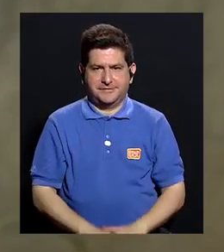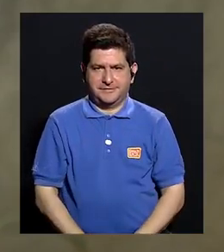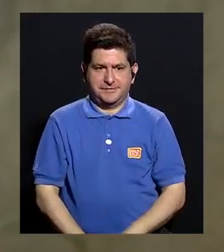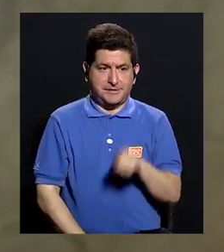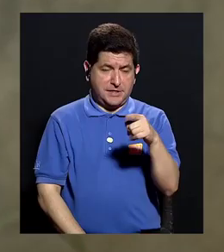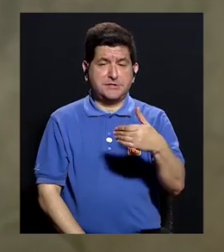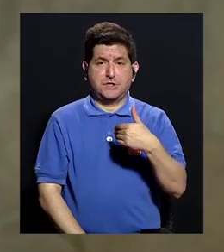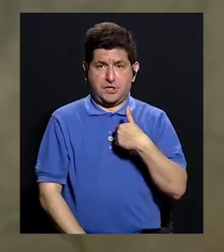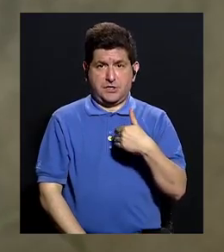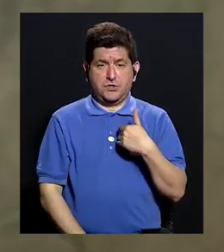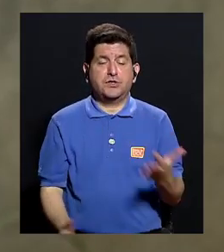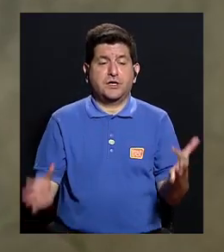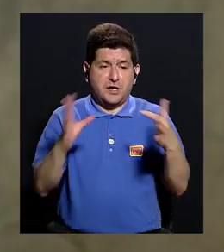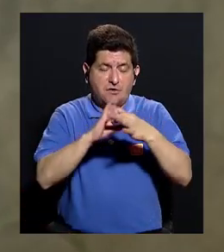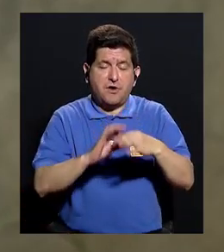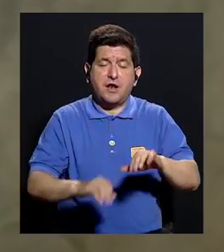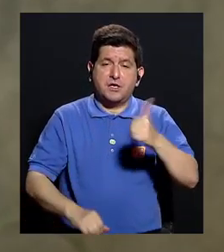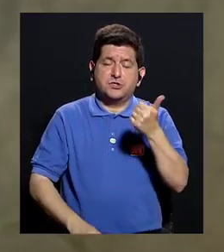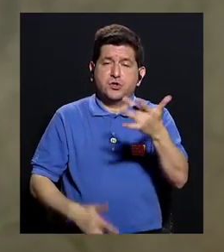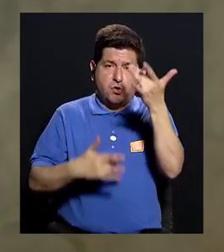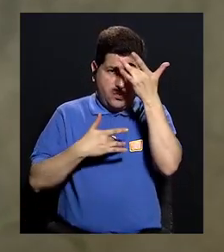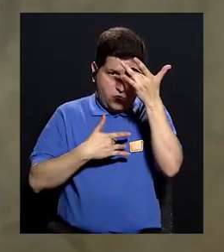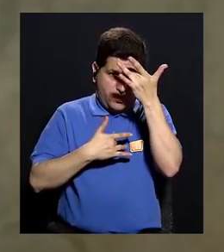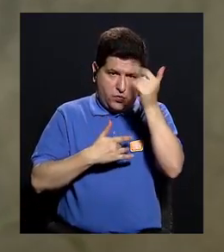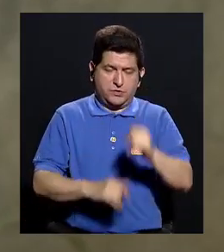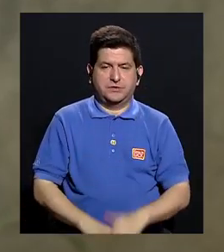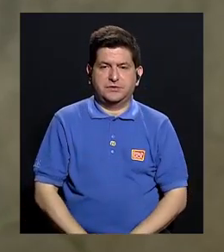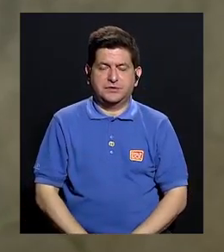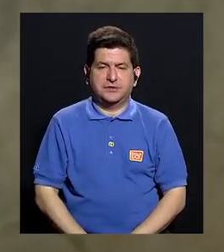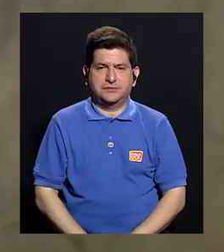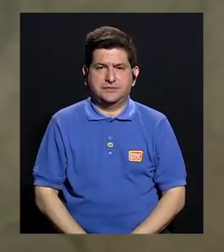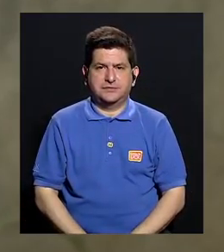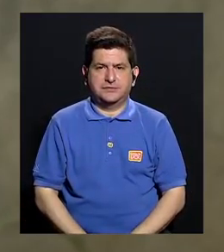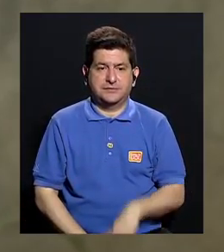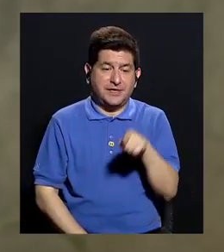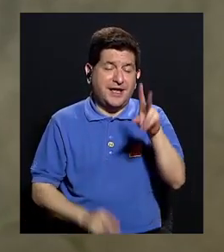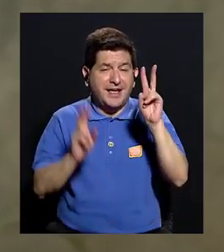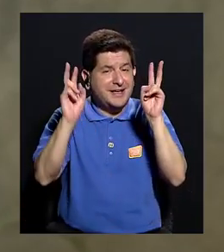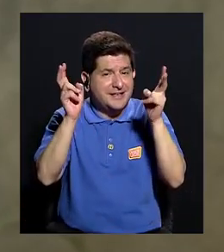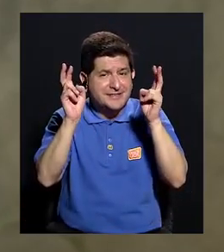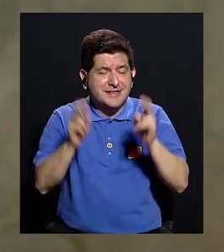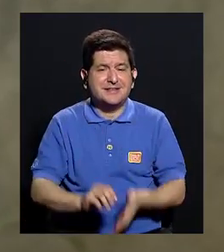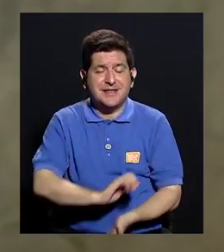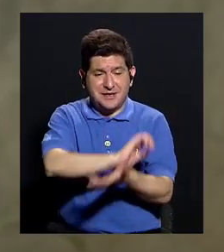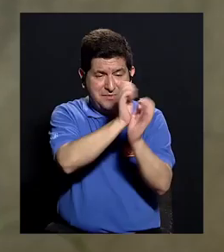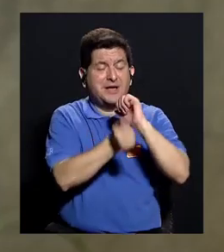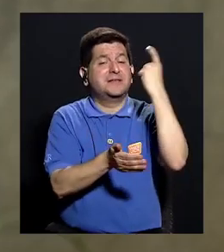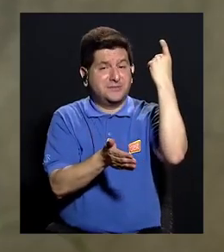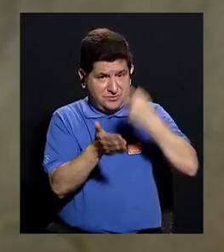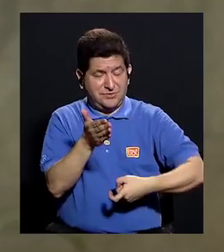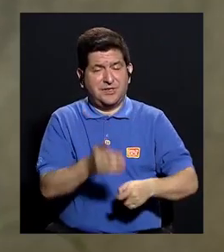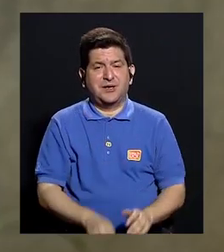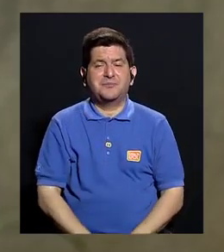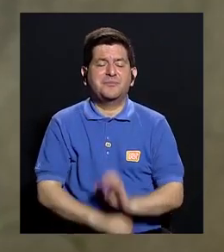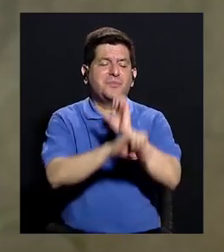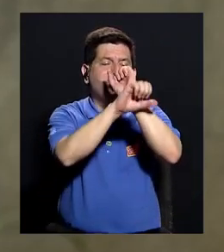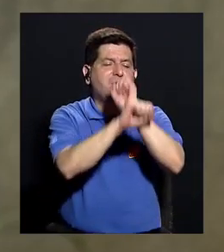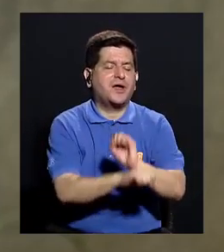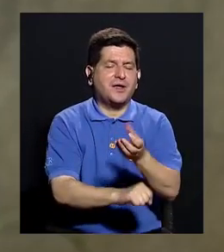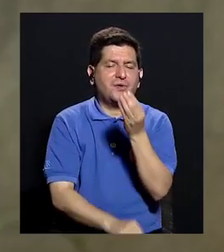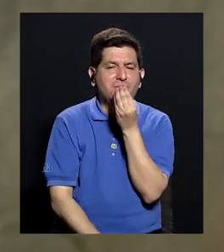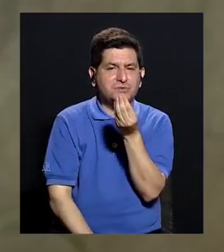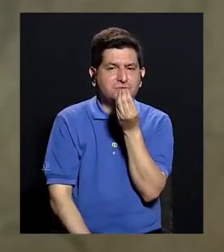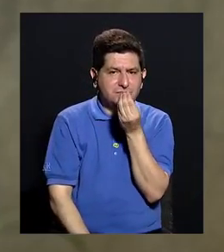estilo que inclusive pues tienen mucha relación con otras enfermedades. Entonces, al sacarlo más que todo es un tema de cambios drásticos como en la